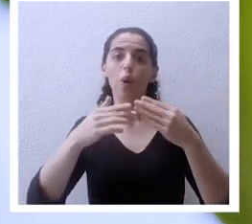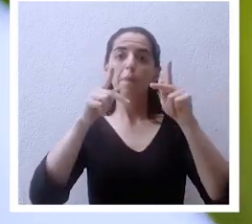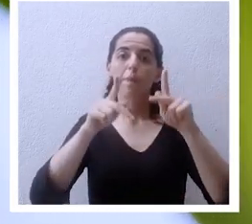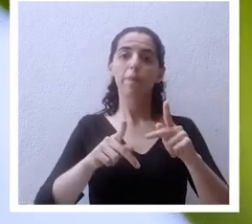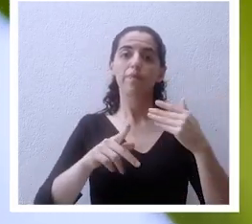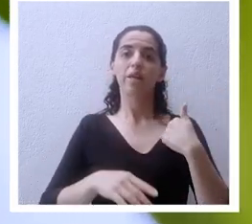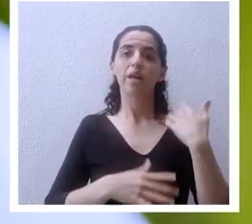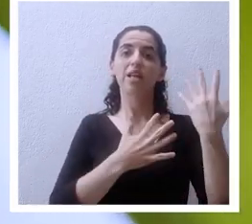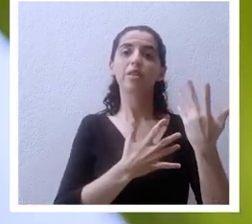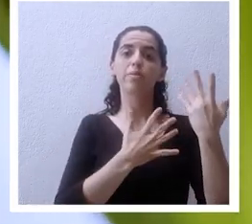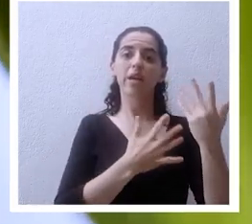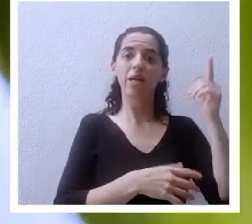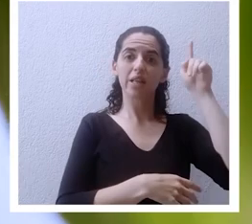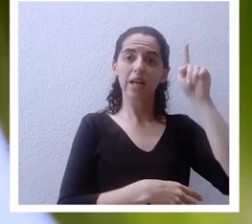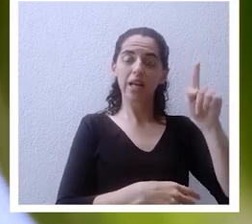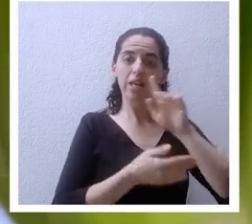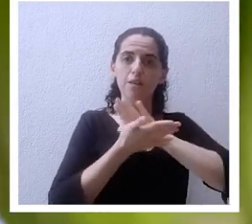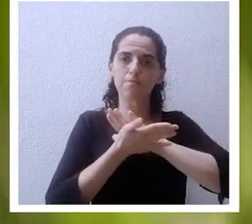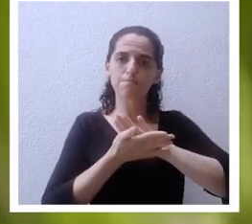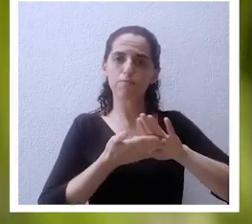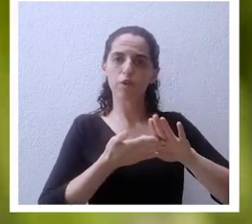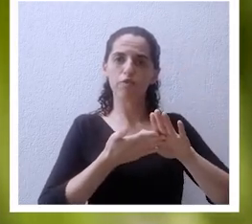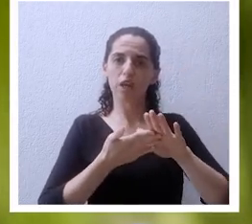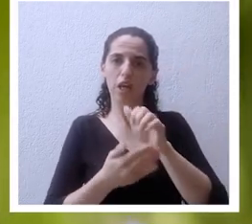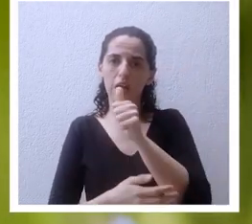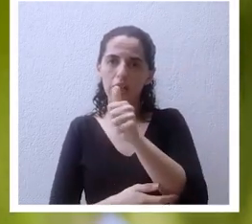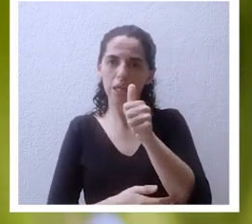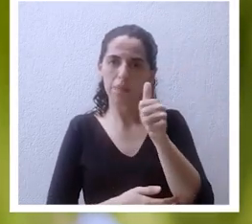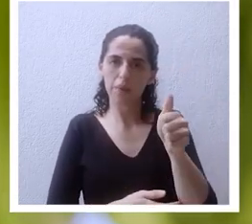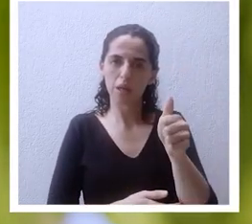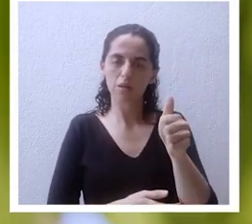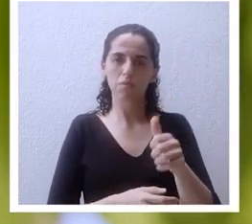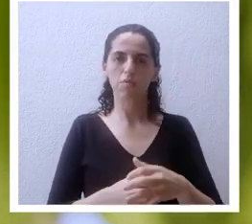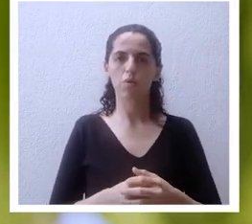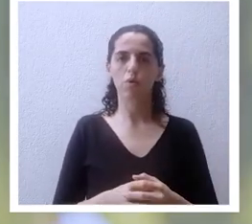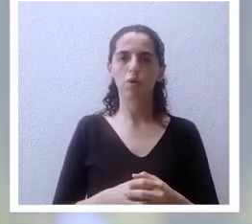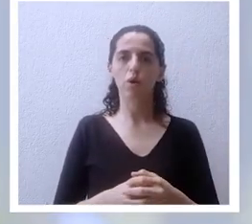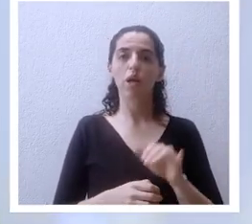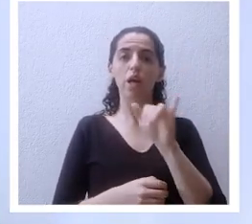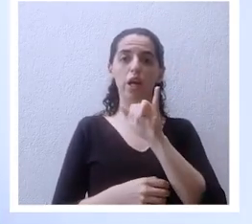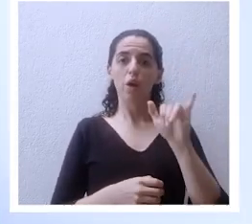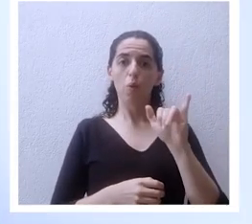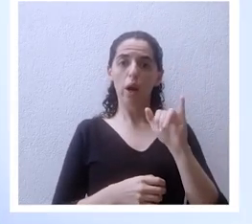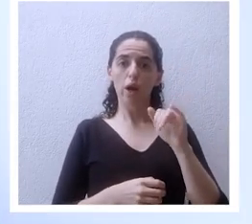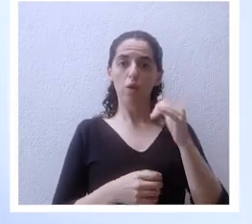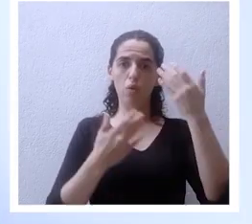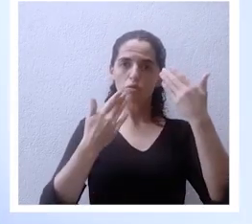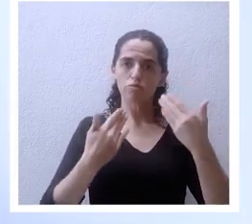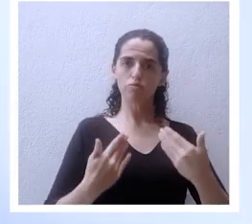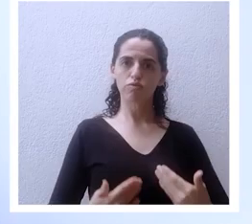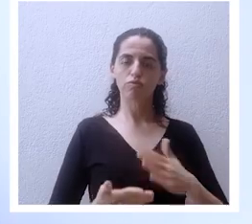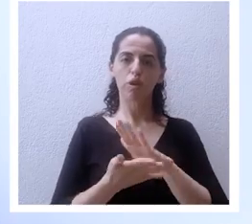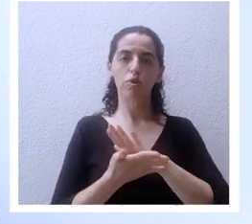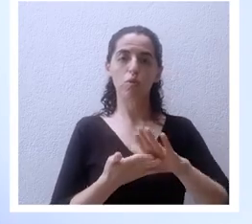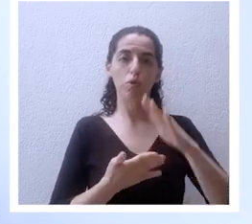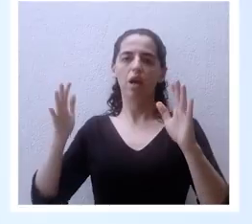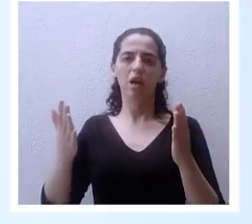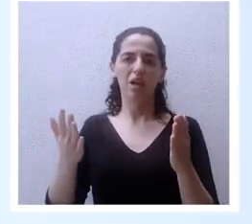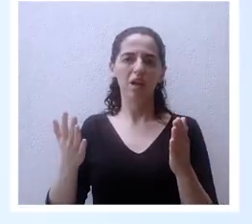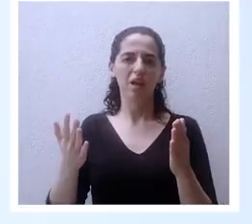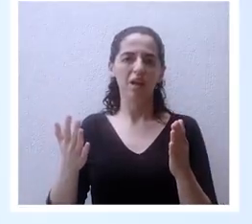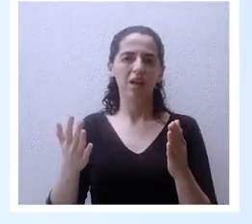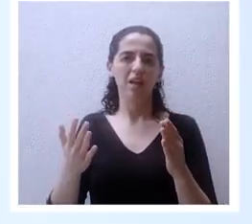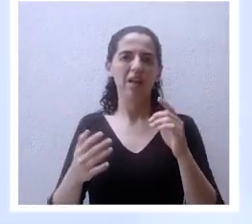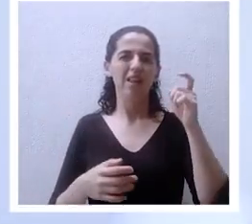él se purifica a sí mismo así como él es puro hey no sé si ustedes están conmigo